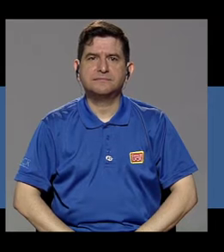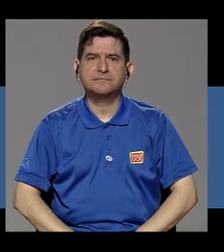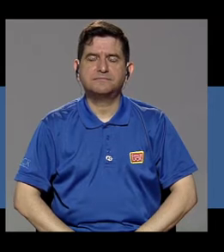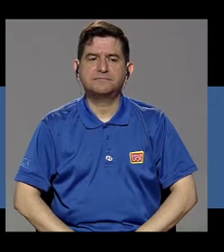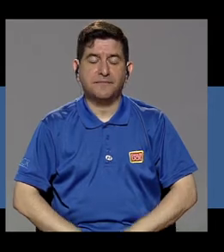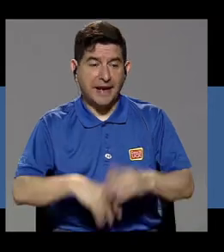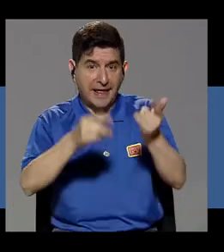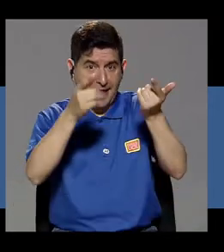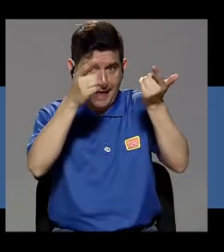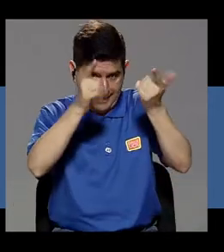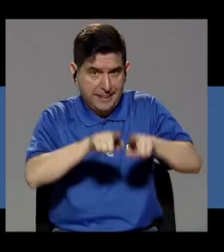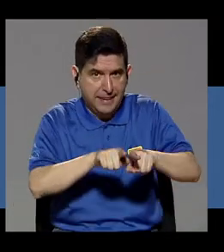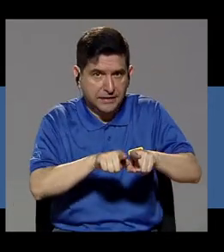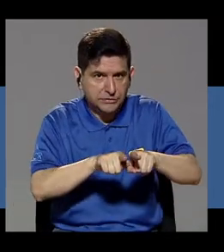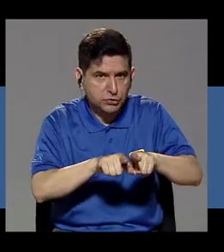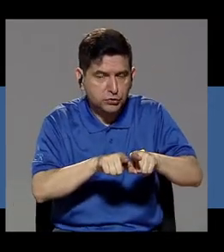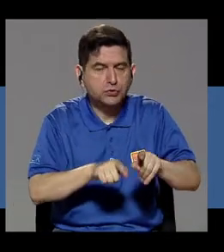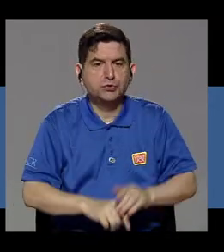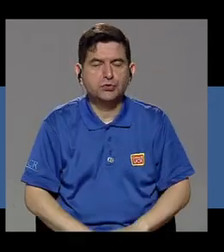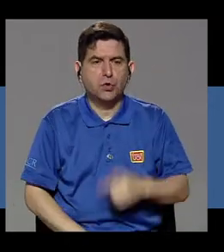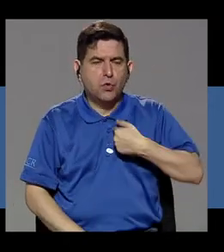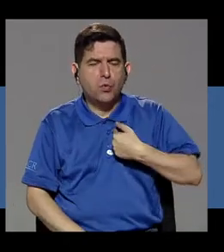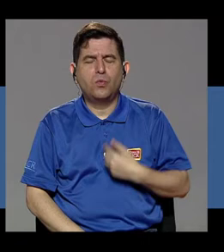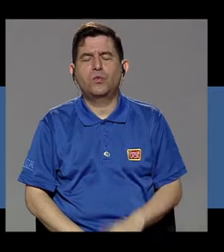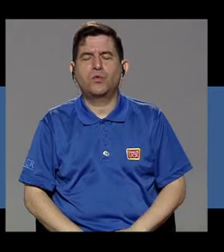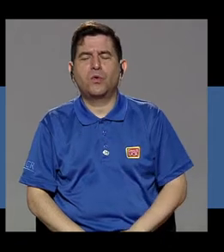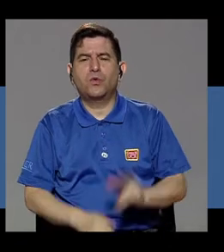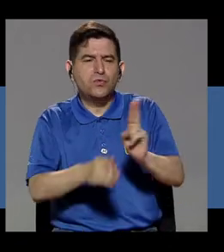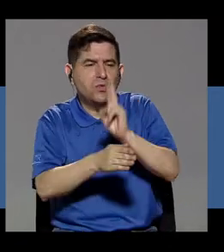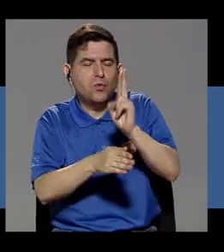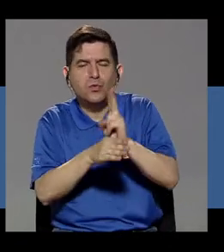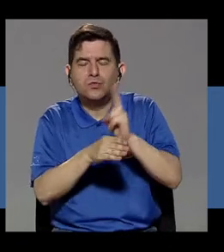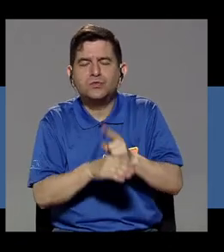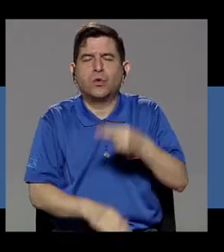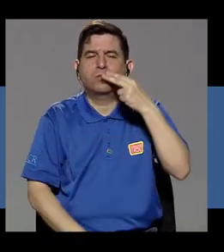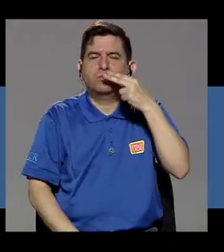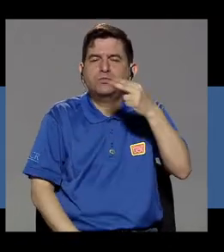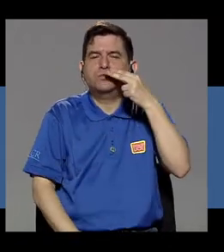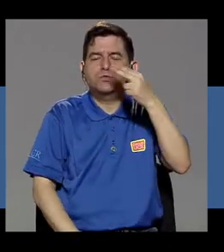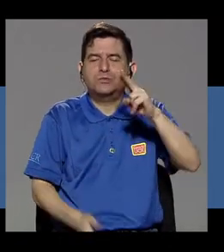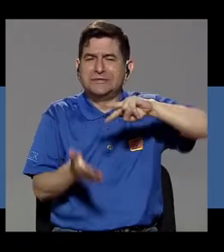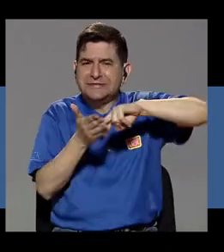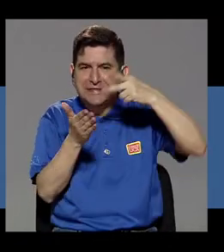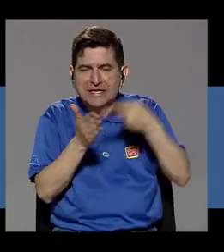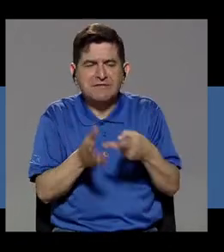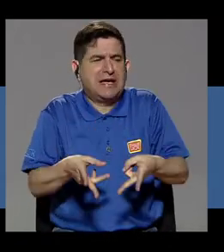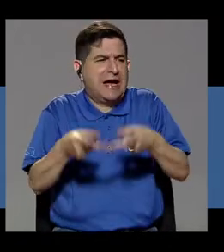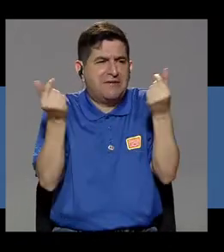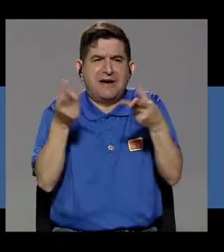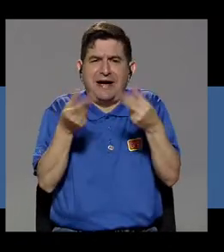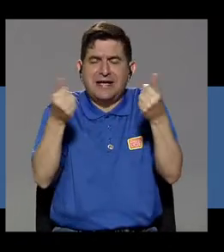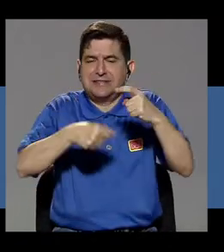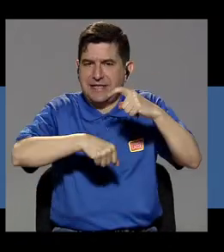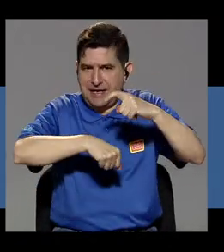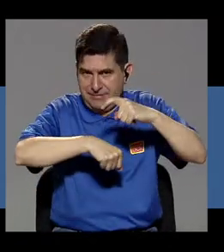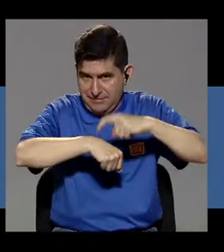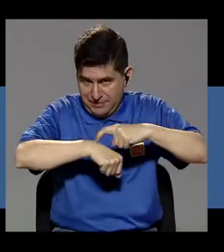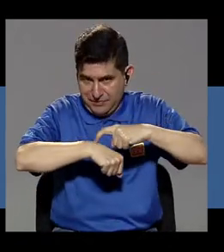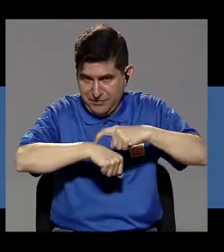El hecho de consumir tabaco me implicaba además un gasto de tiempo